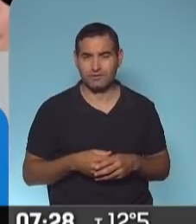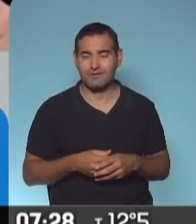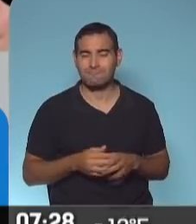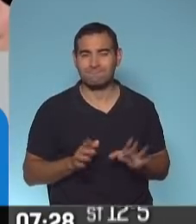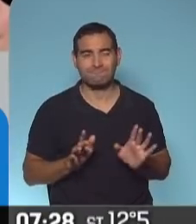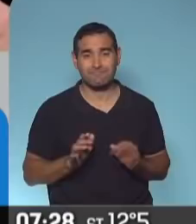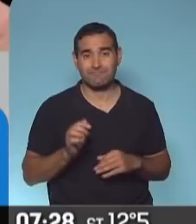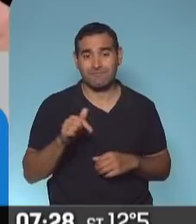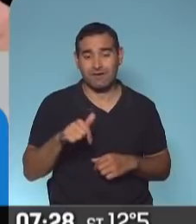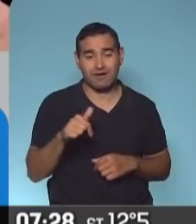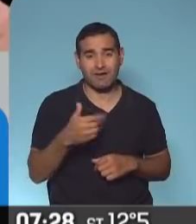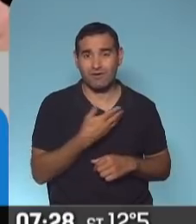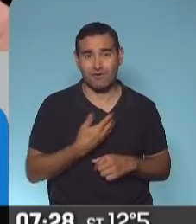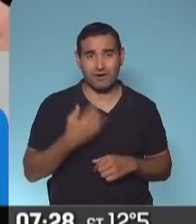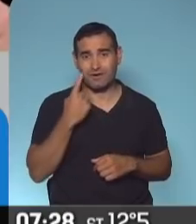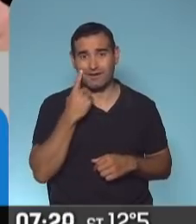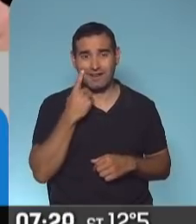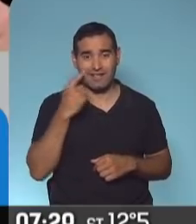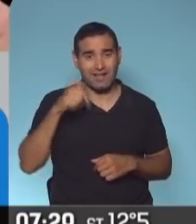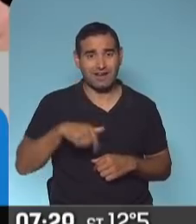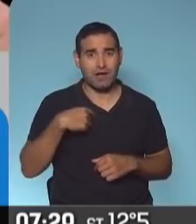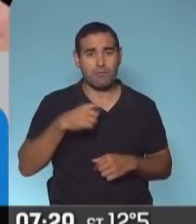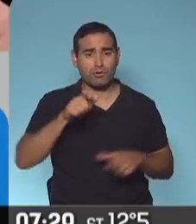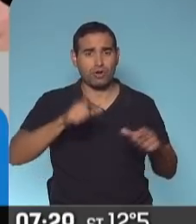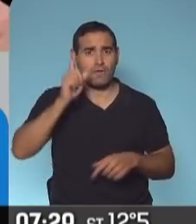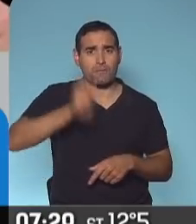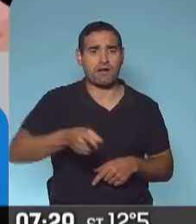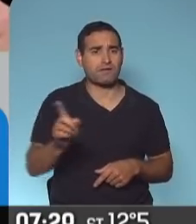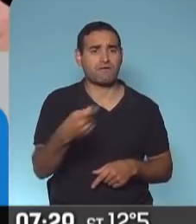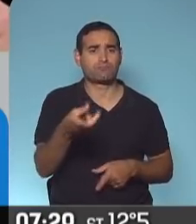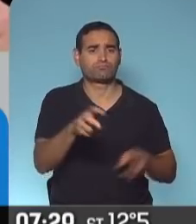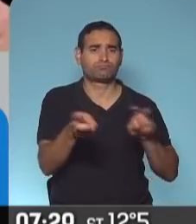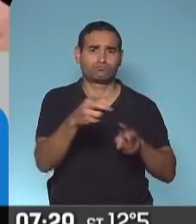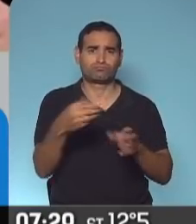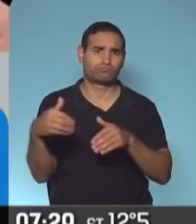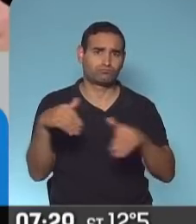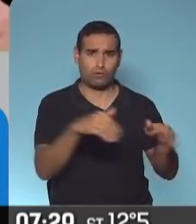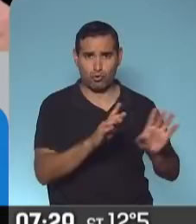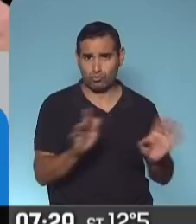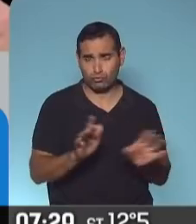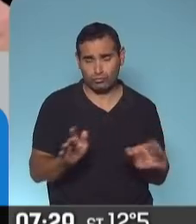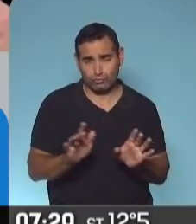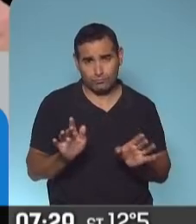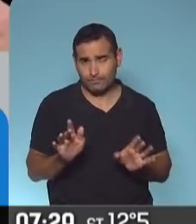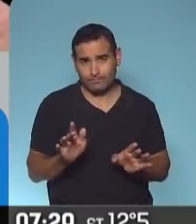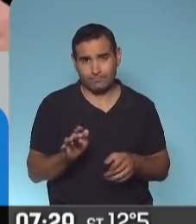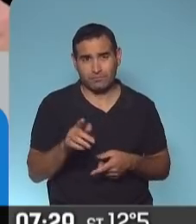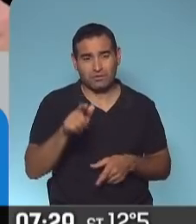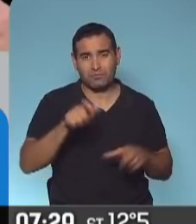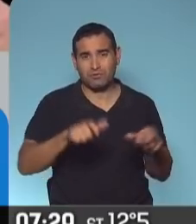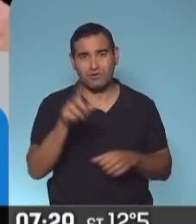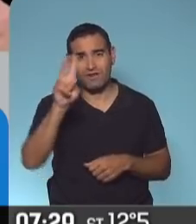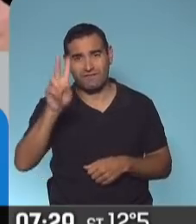Nosotros en ningún momento estuvimos obligando a nadie a subir un colectivo, y ofreciéndoles transporte, porque desde los ciudadanos